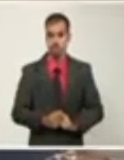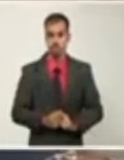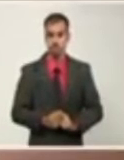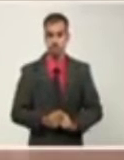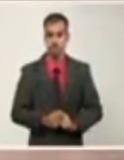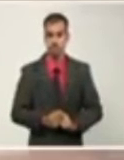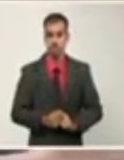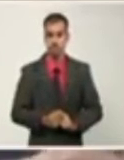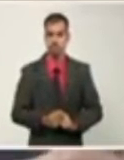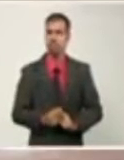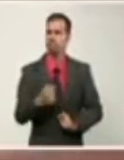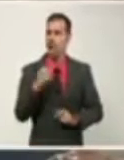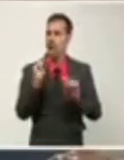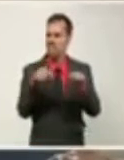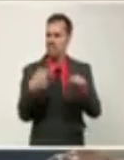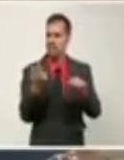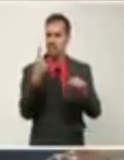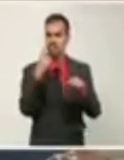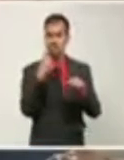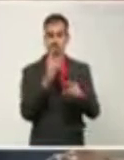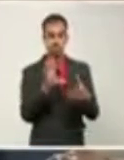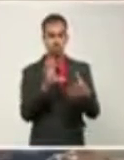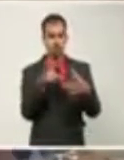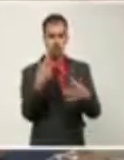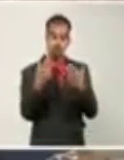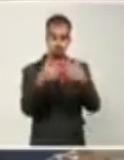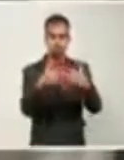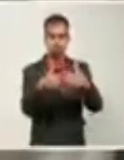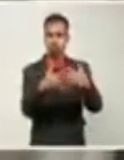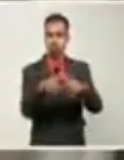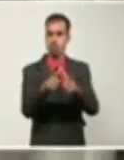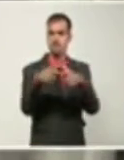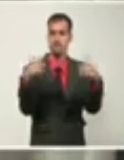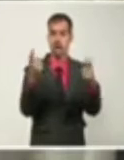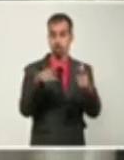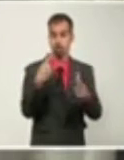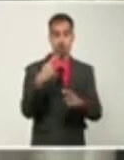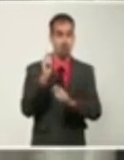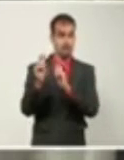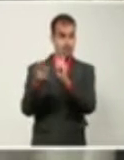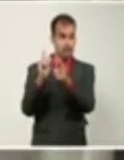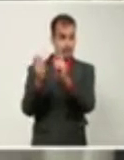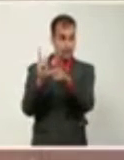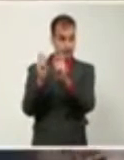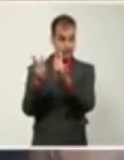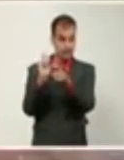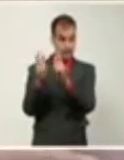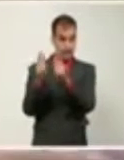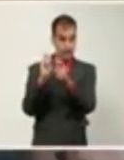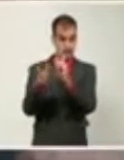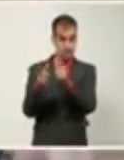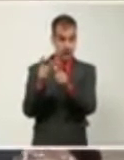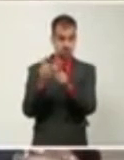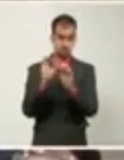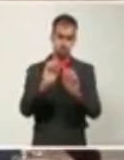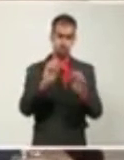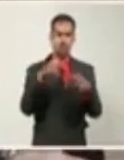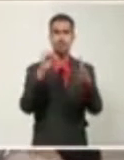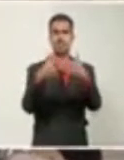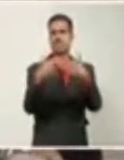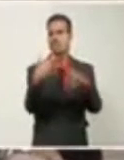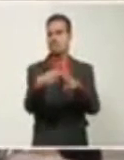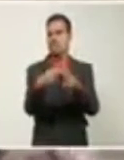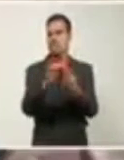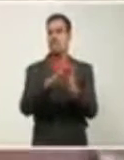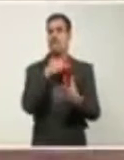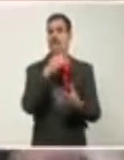Ahí es como un encadenamiento productivo que se ha logrado, porque la materia prima importada lo está comprando Medicuba, está la materia prima nacional, o sea,